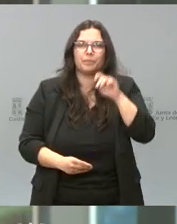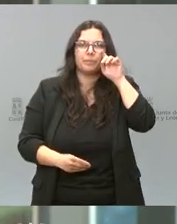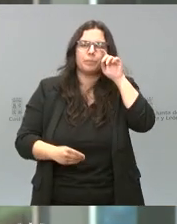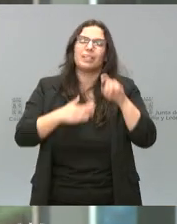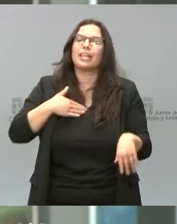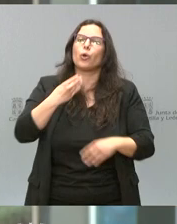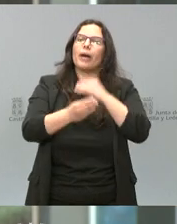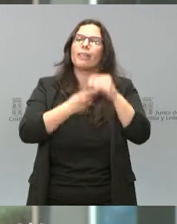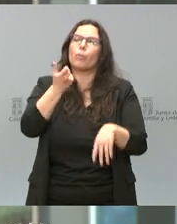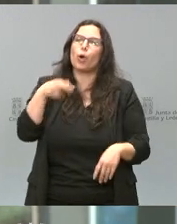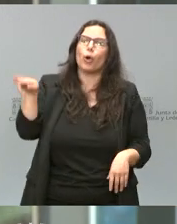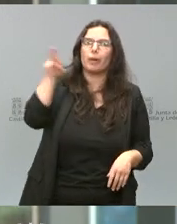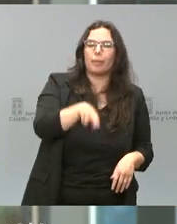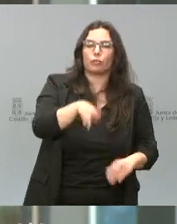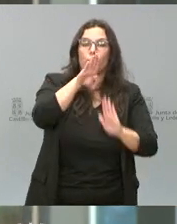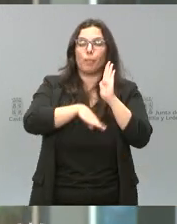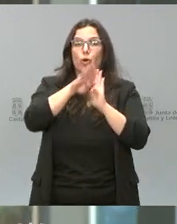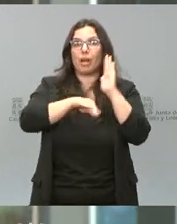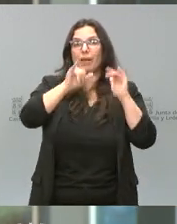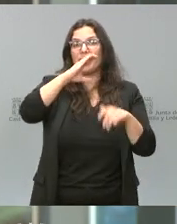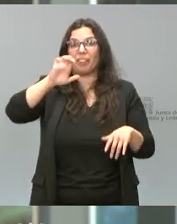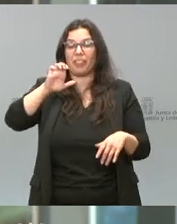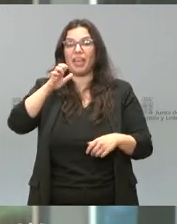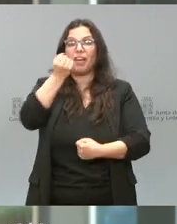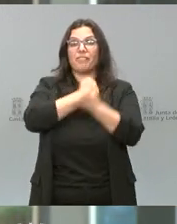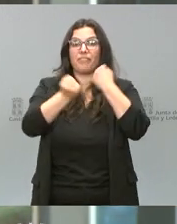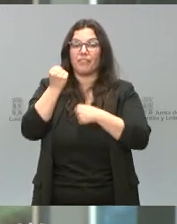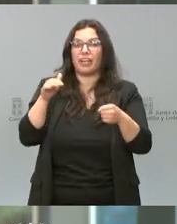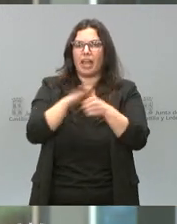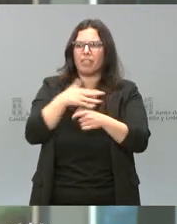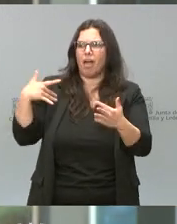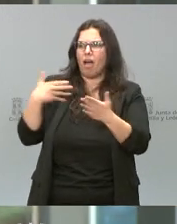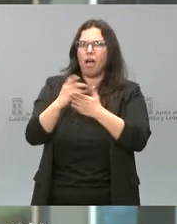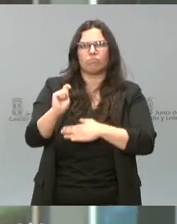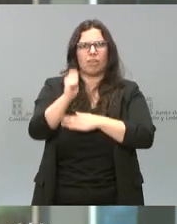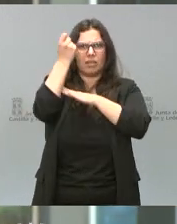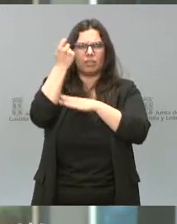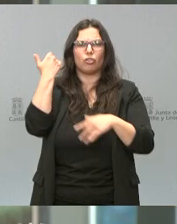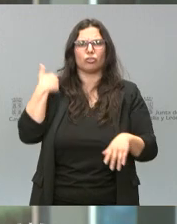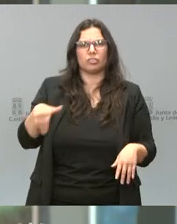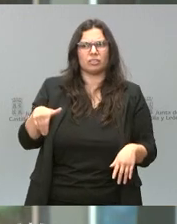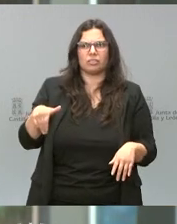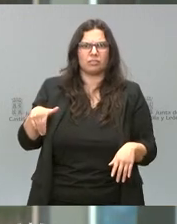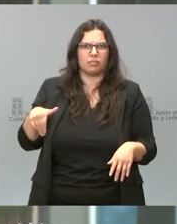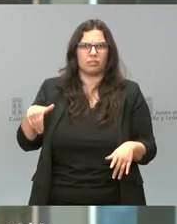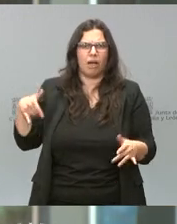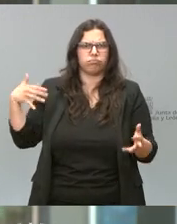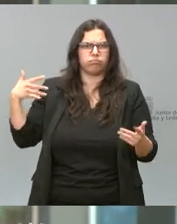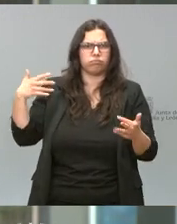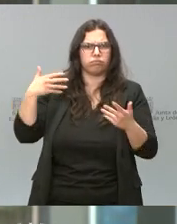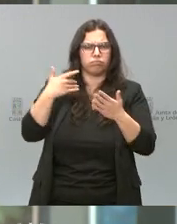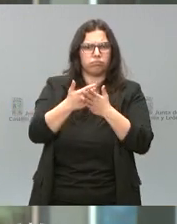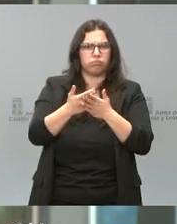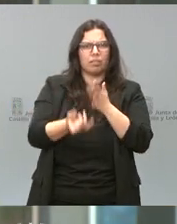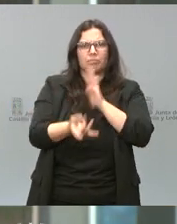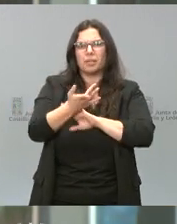repaso. El programa ICE Financia es un camino de éxito. A lo largo de todos estos años que se puso en